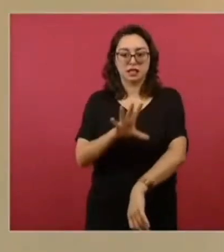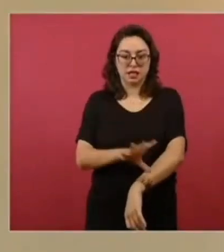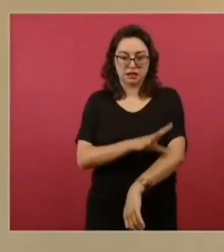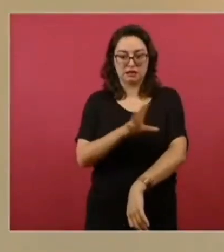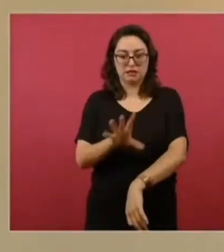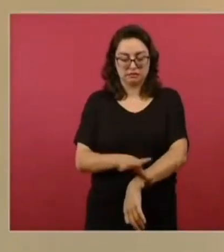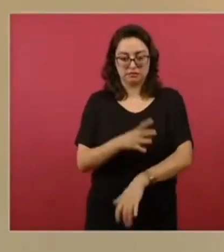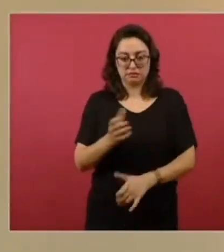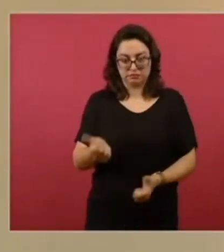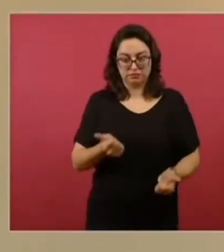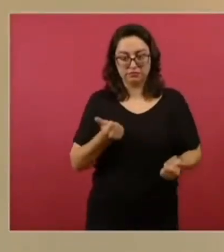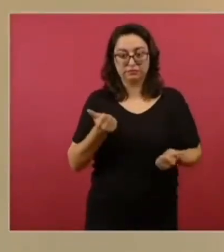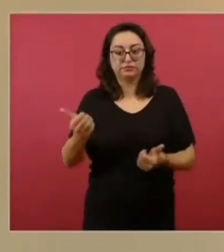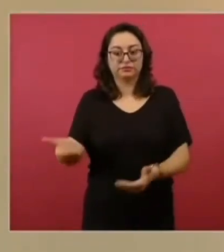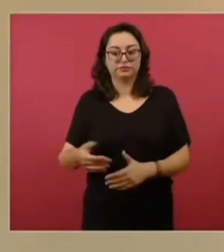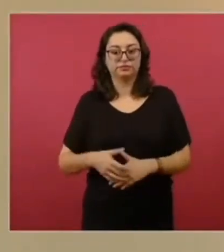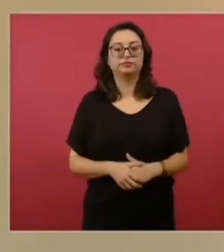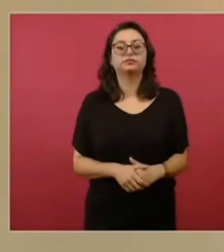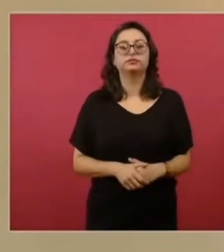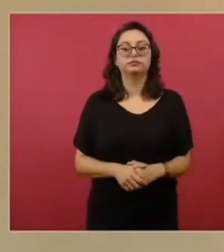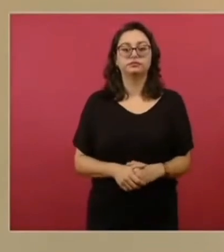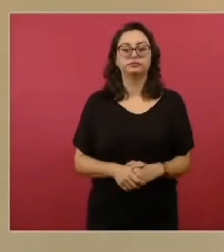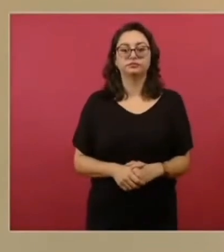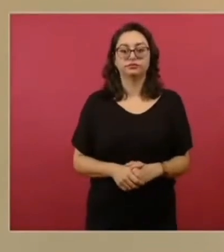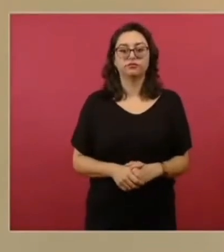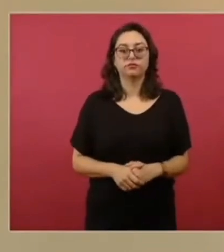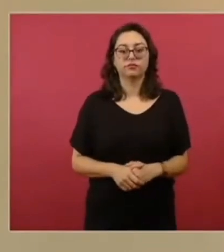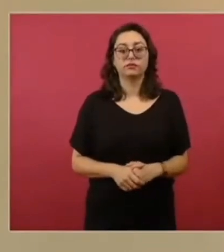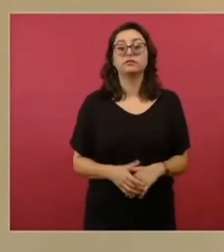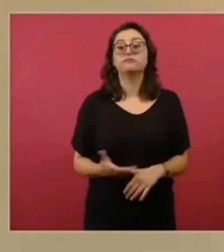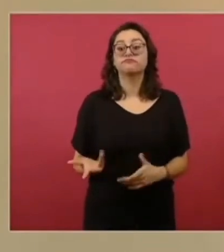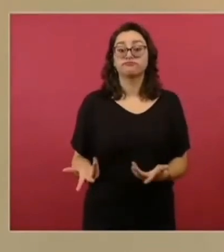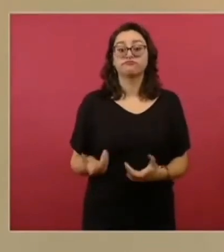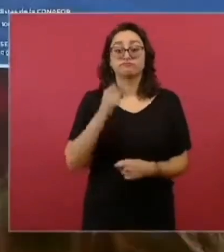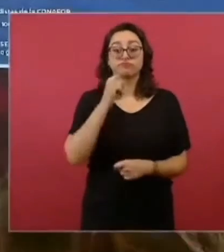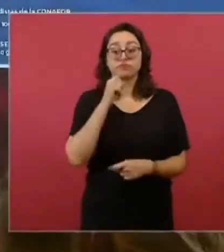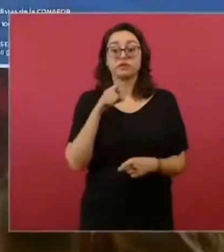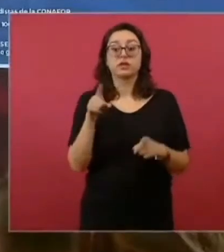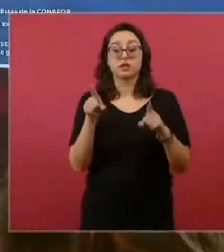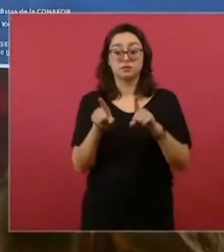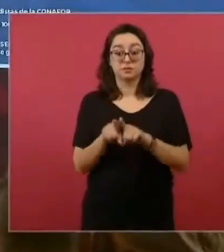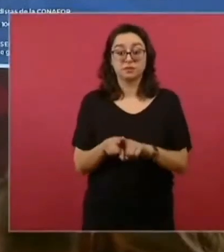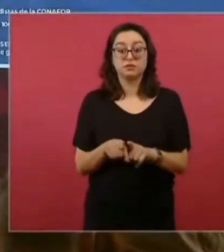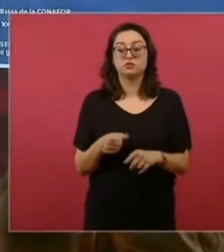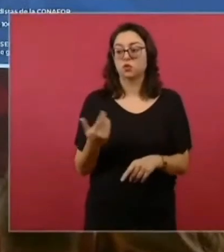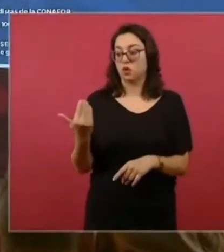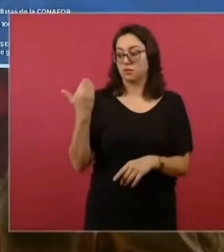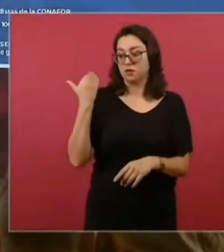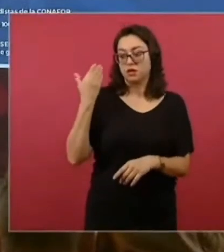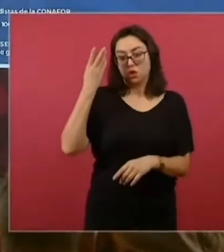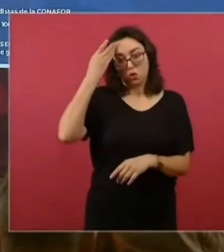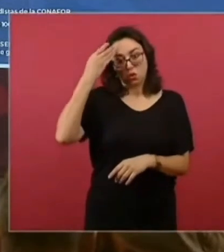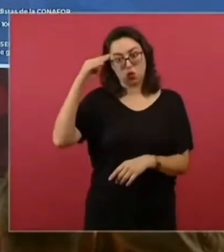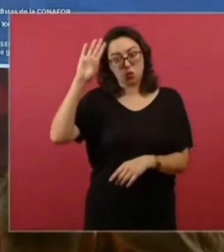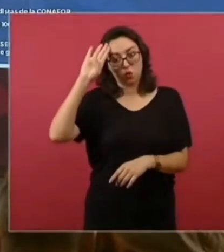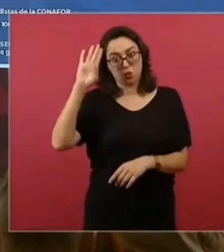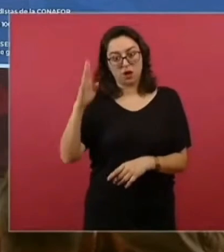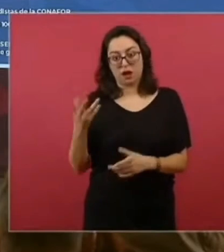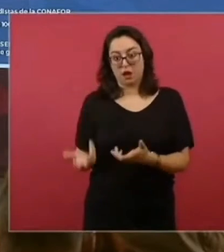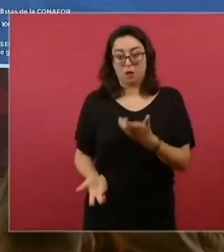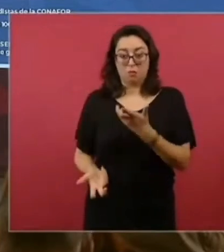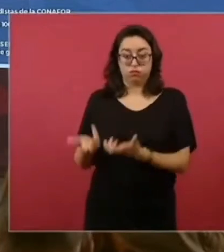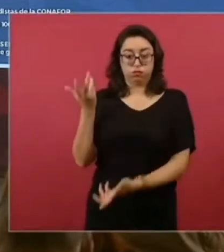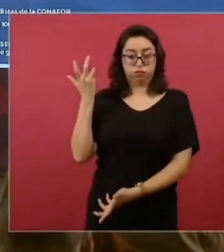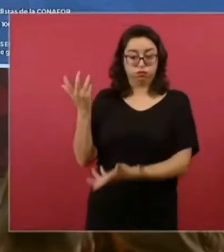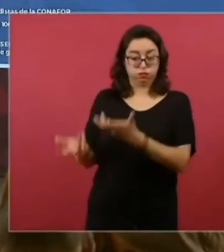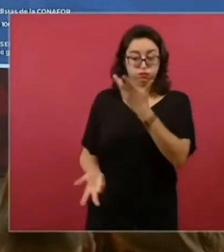cayó. En explosiones también otra vez nos falta Cuba, porque el incendio de embatanzas también afectó muchísimo el combustible que